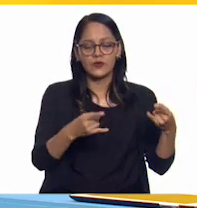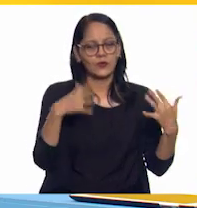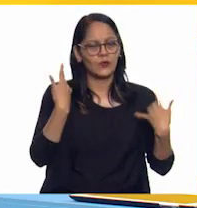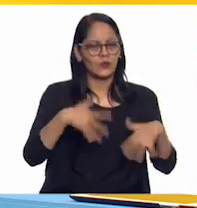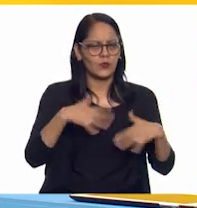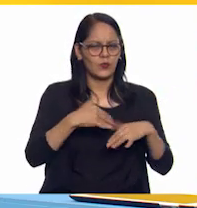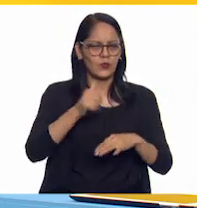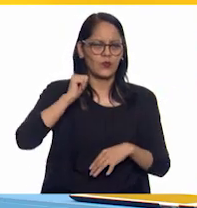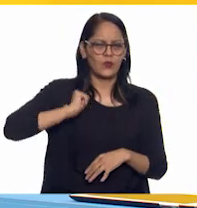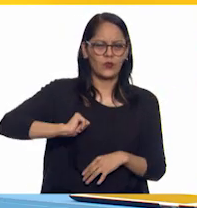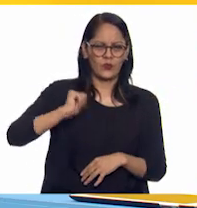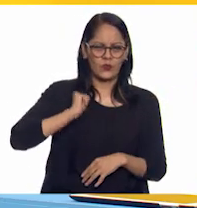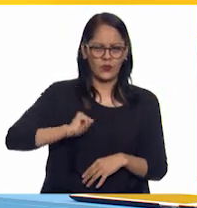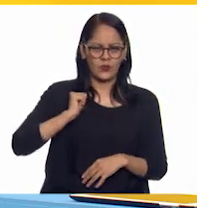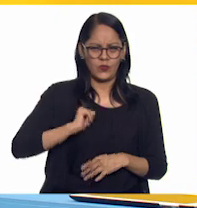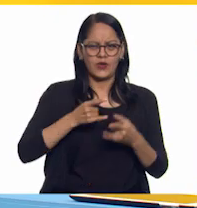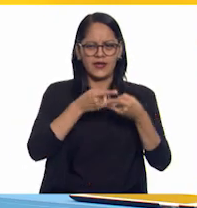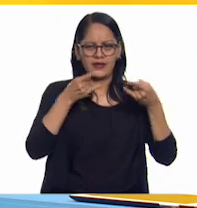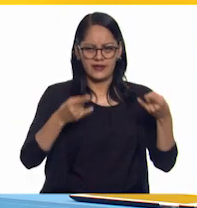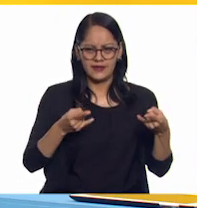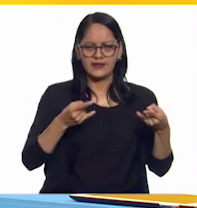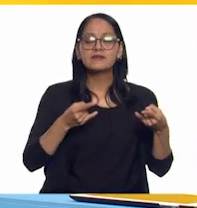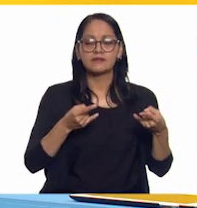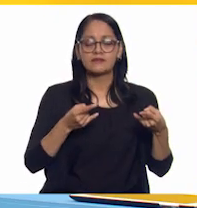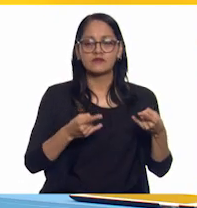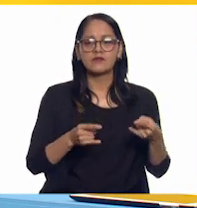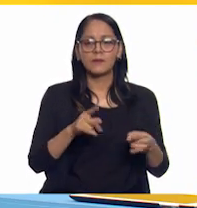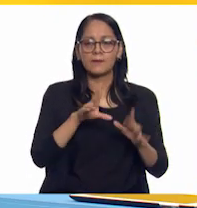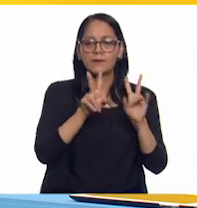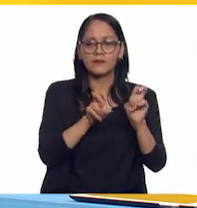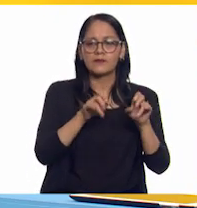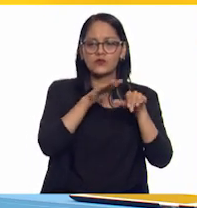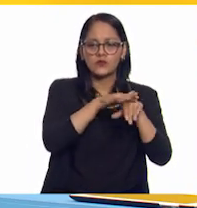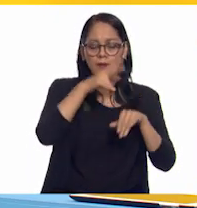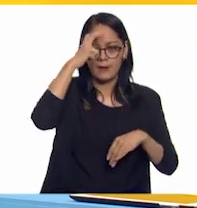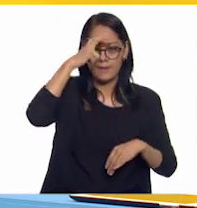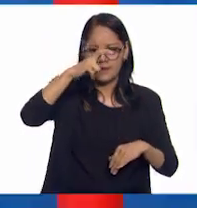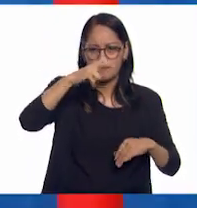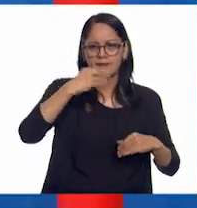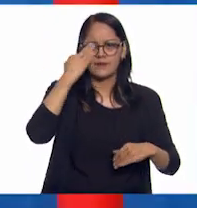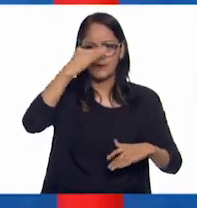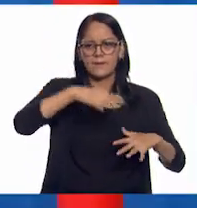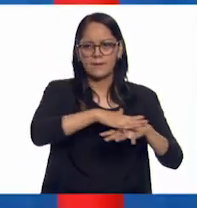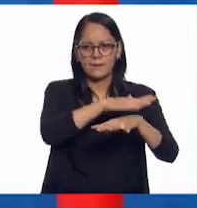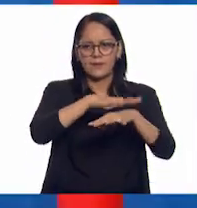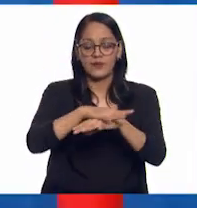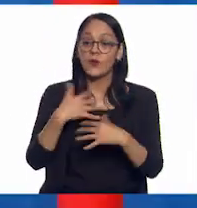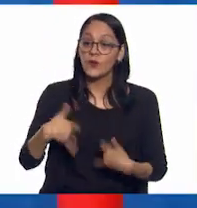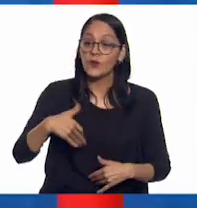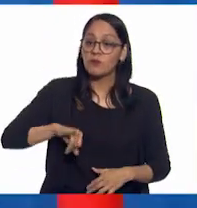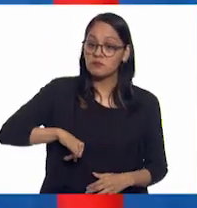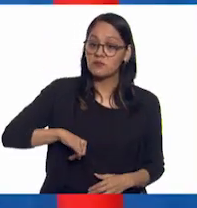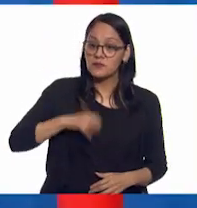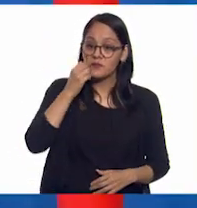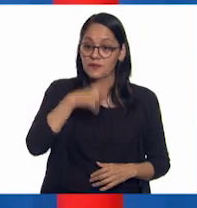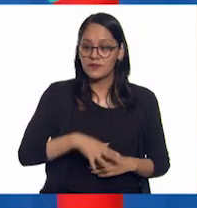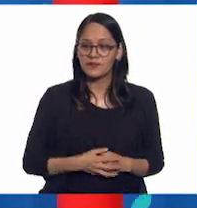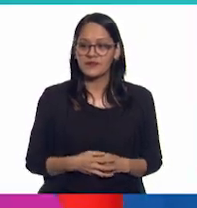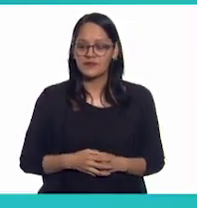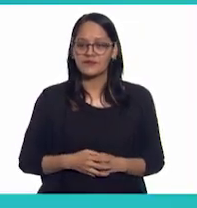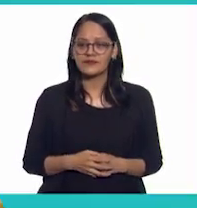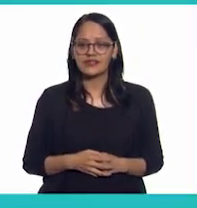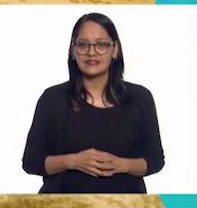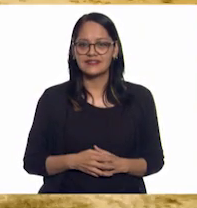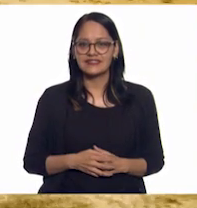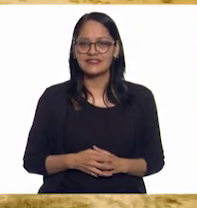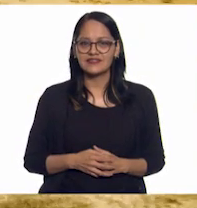más antiguo de una historia acerca de los viajes en el tiempo. ¡Uah! Eso suena súper interesante. Vamos a verlo. Pues